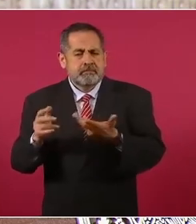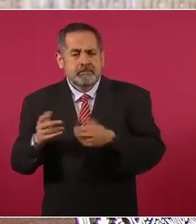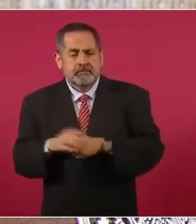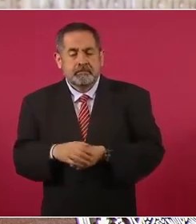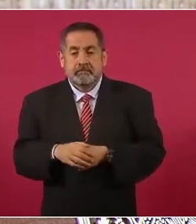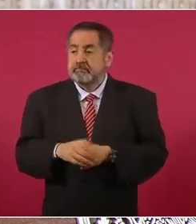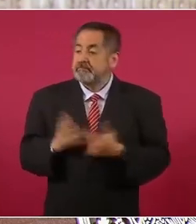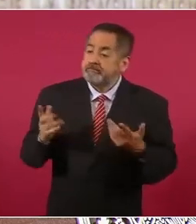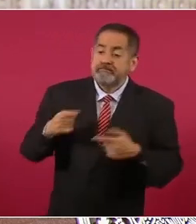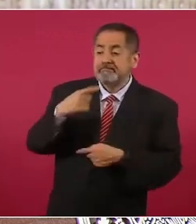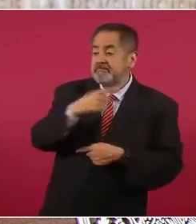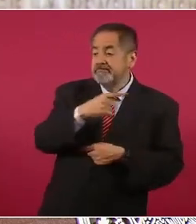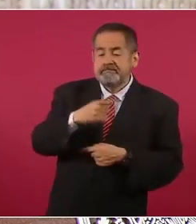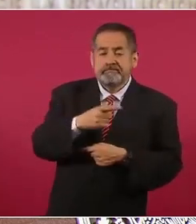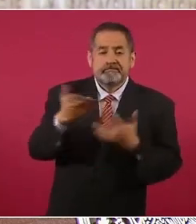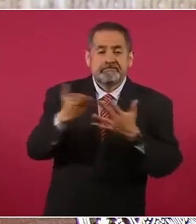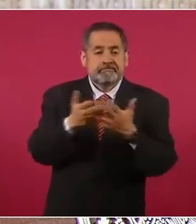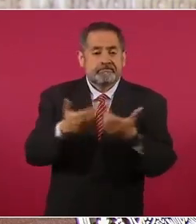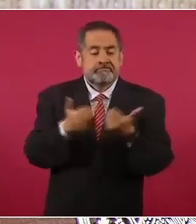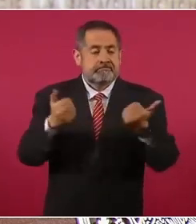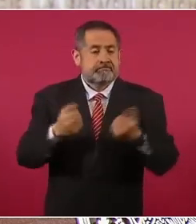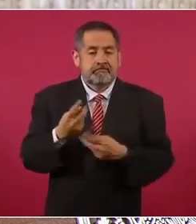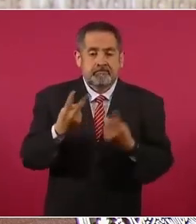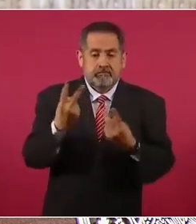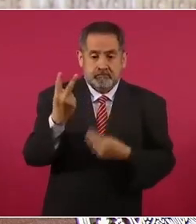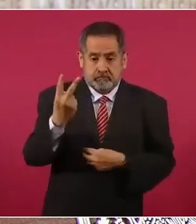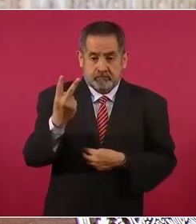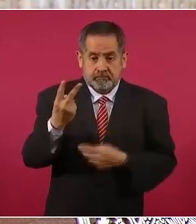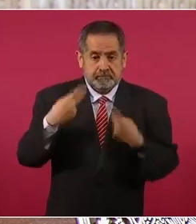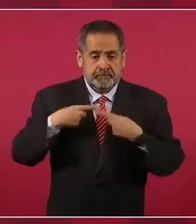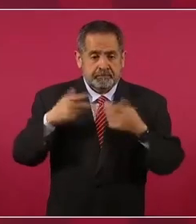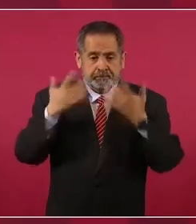dos se retiraron y dos se quedaron,